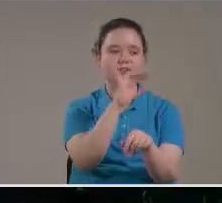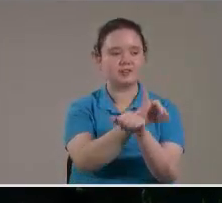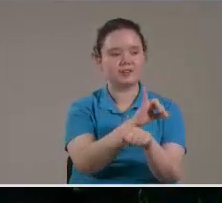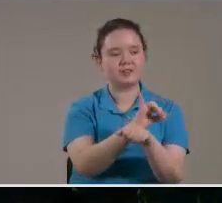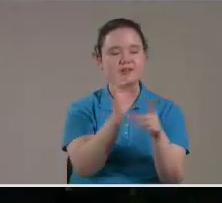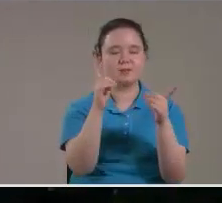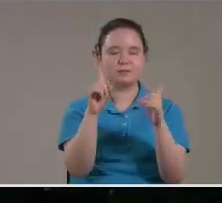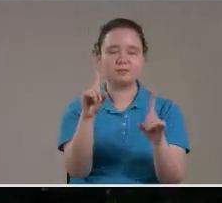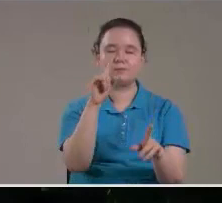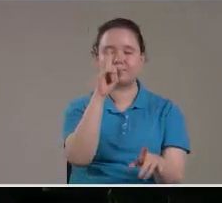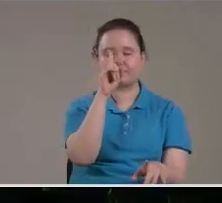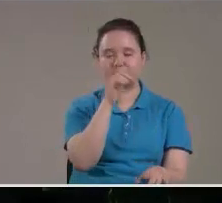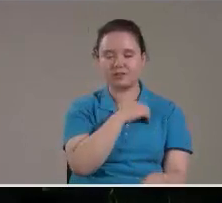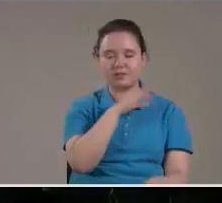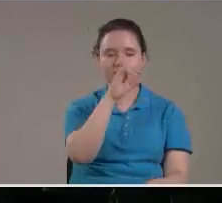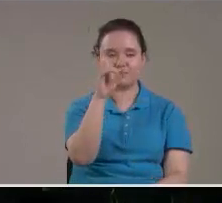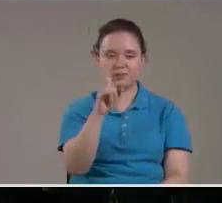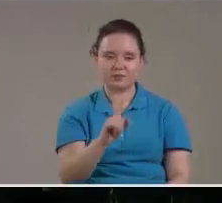Ahora le quiero hacer Una pregunta